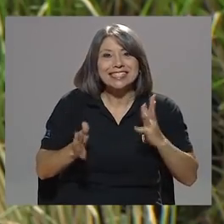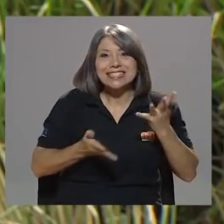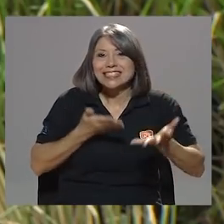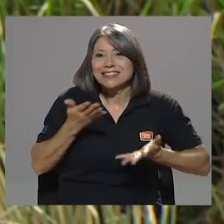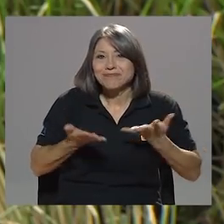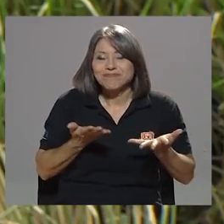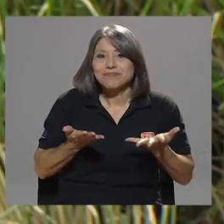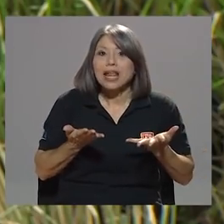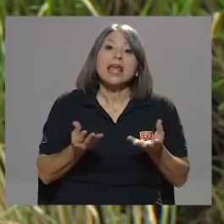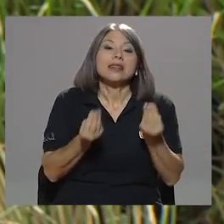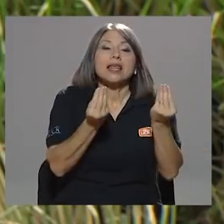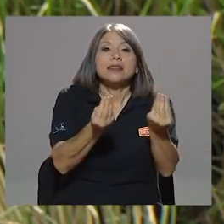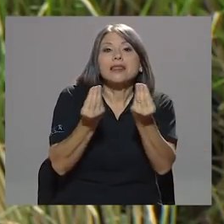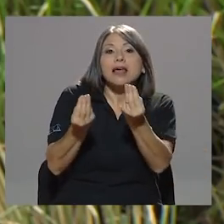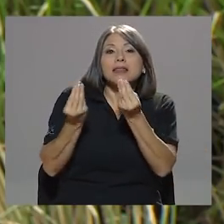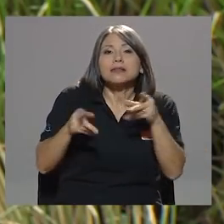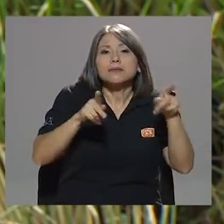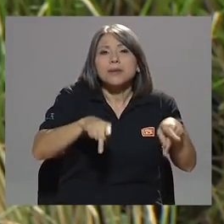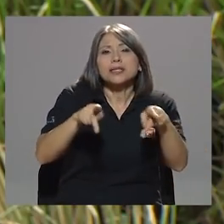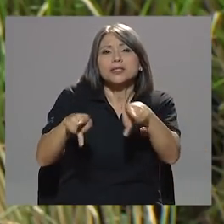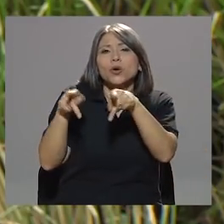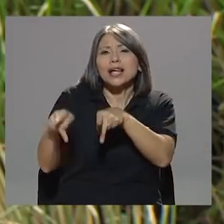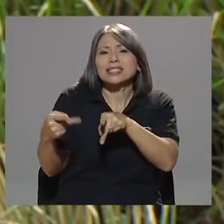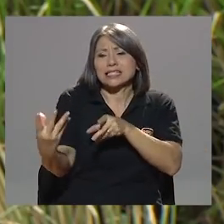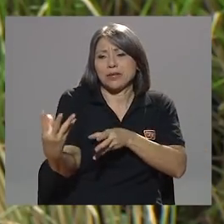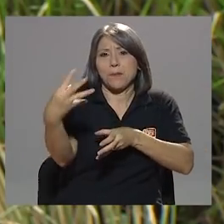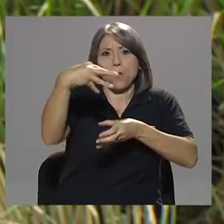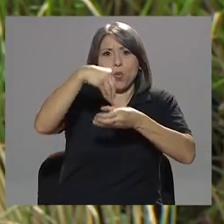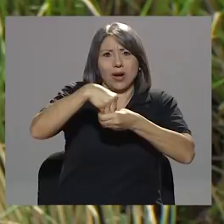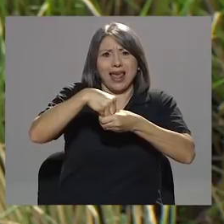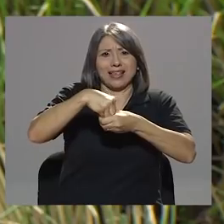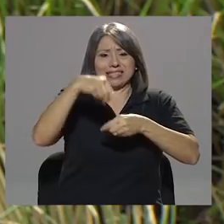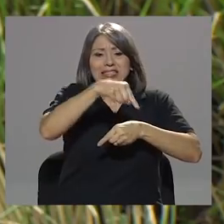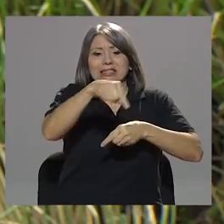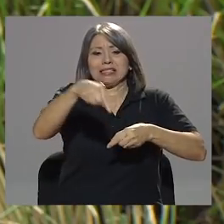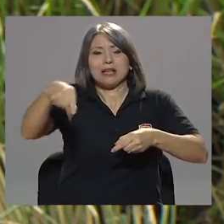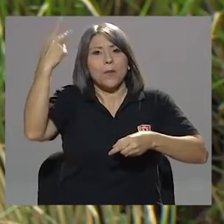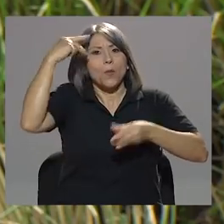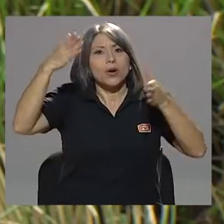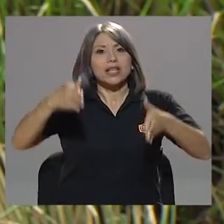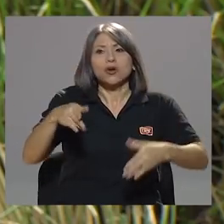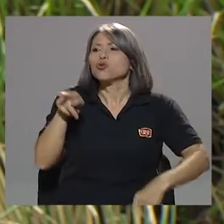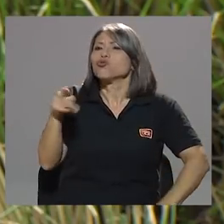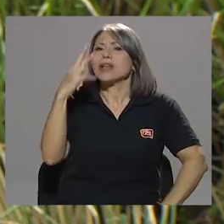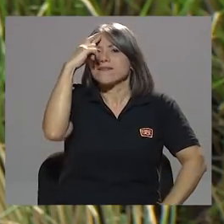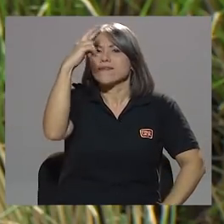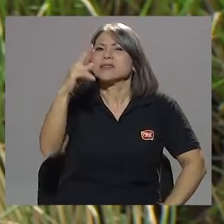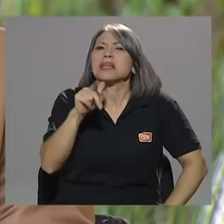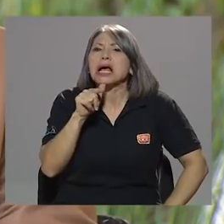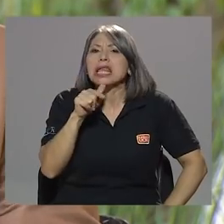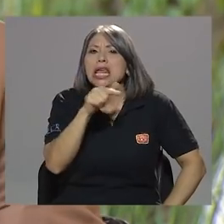De tantas personas involucradas, políticos, ¿a cuál les guarda el respeto, don Juan Carlos?